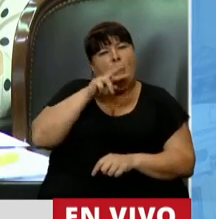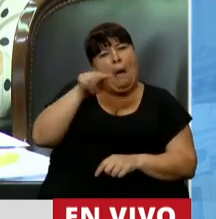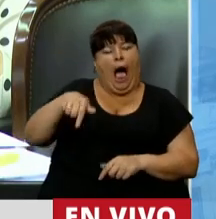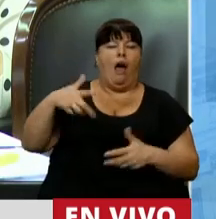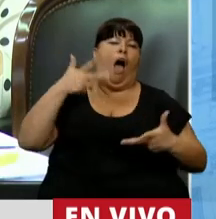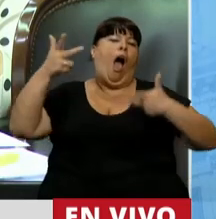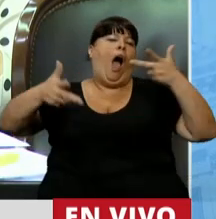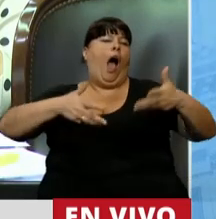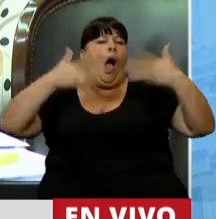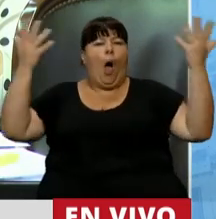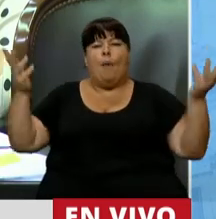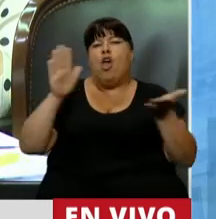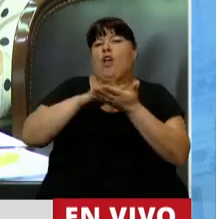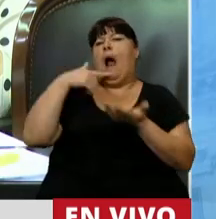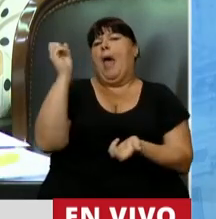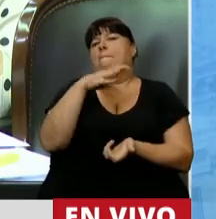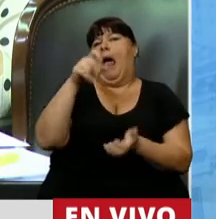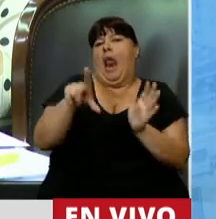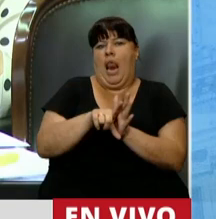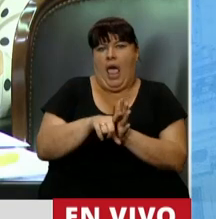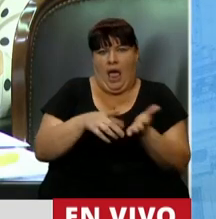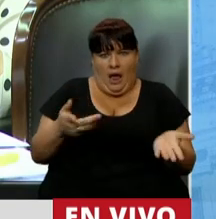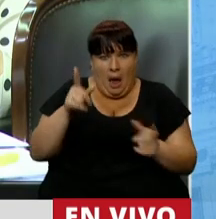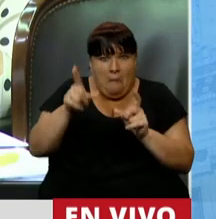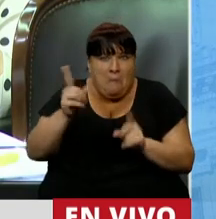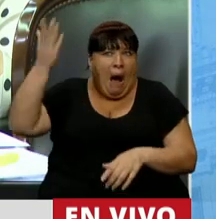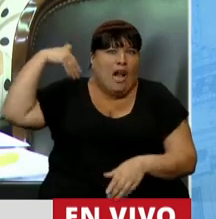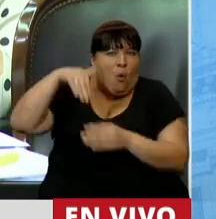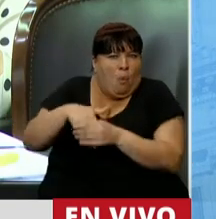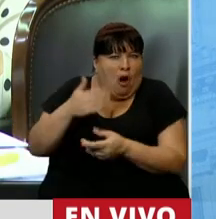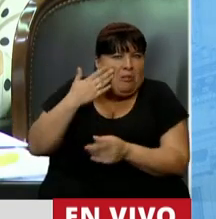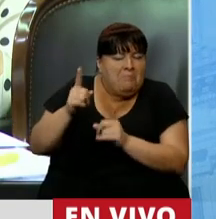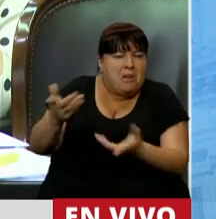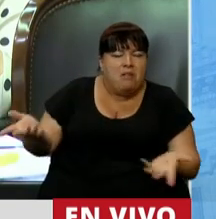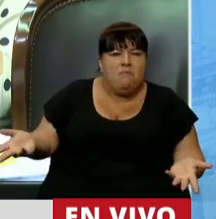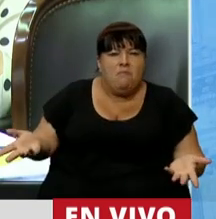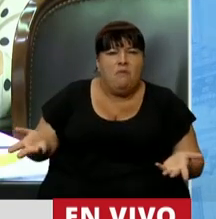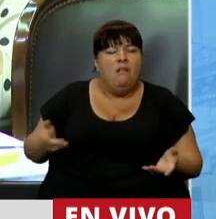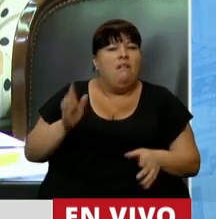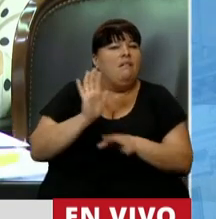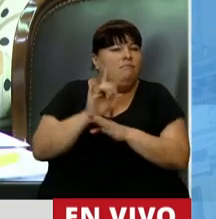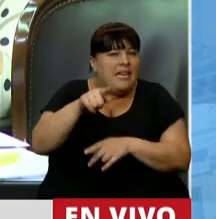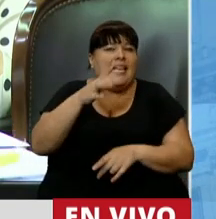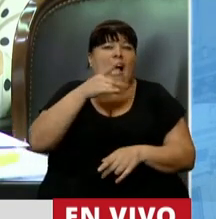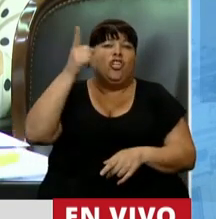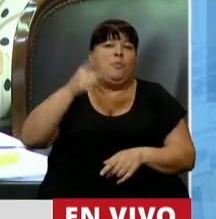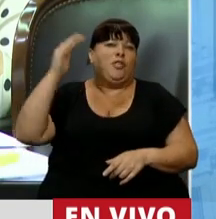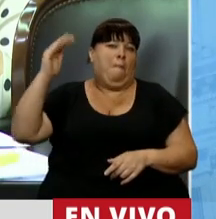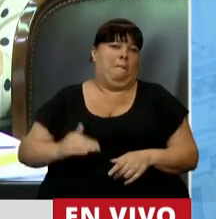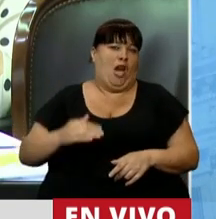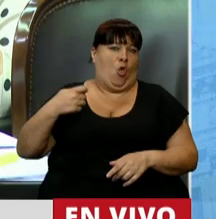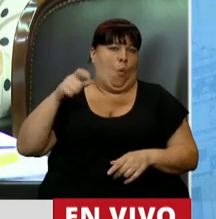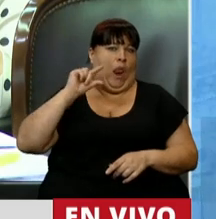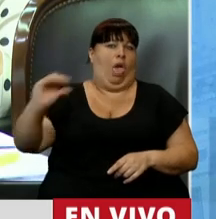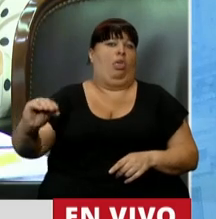veo que se rascan las vestiduras, hablando mal de la ley, gente que la votó. Bueno, esto significó un 14% menos,